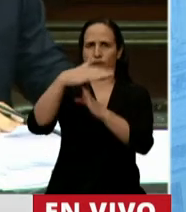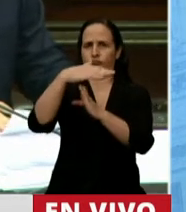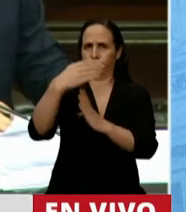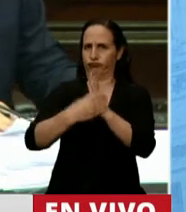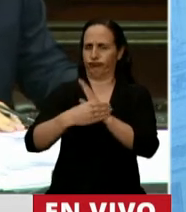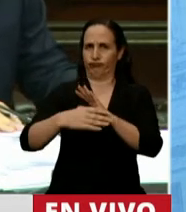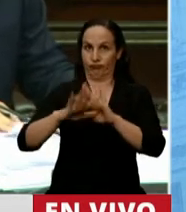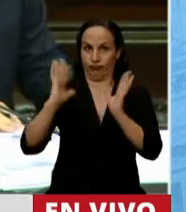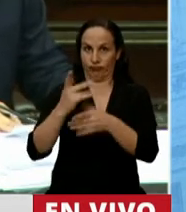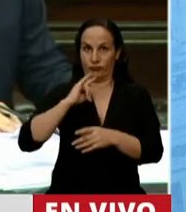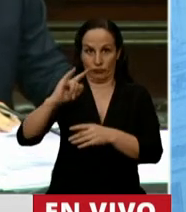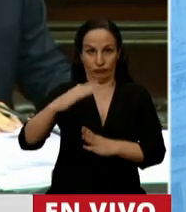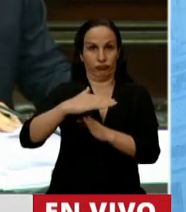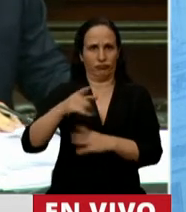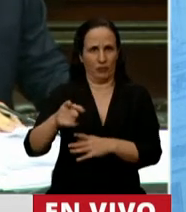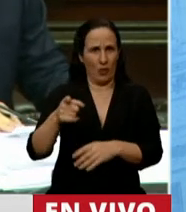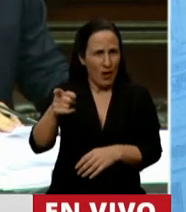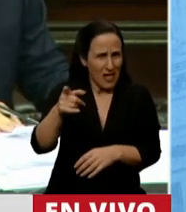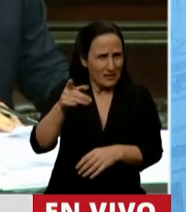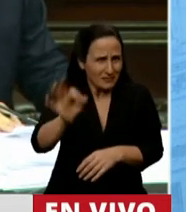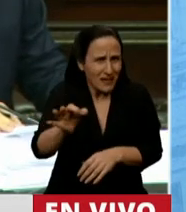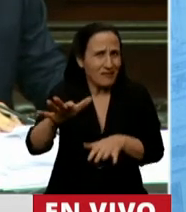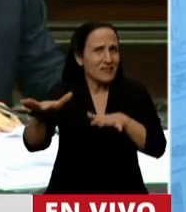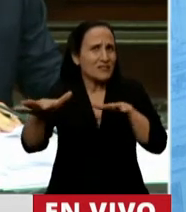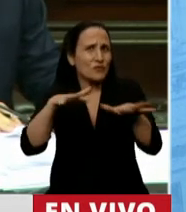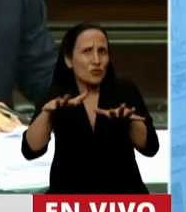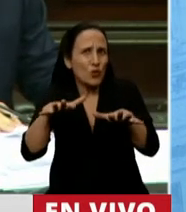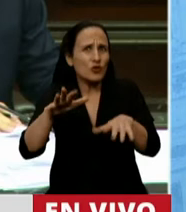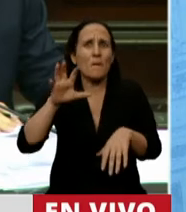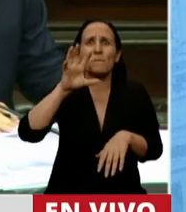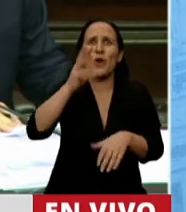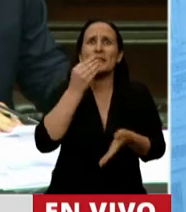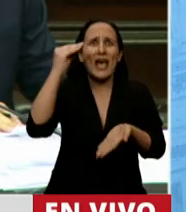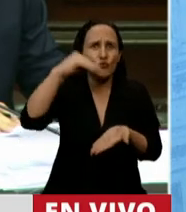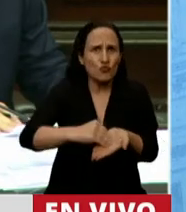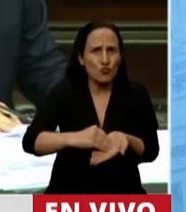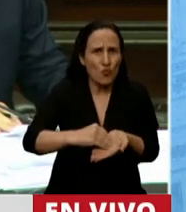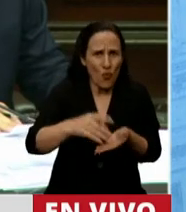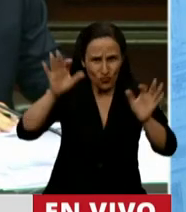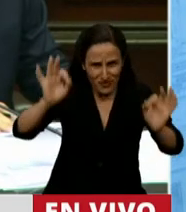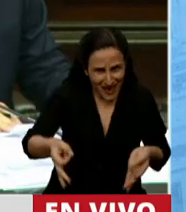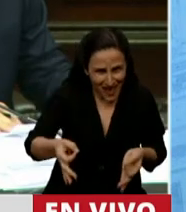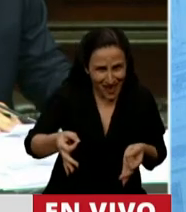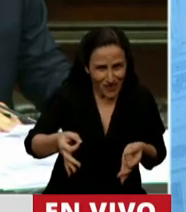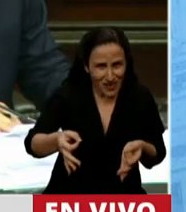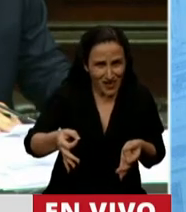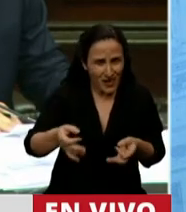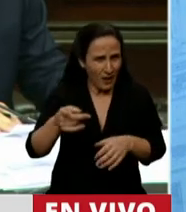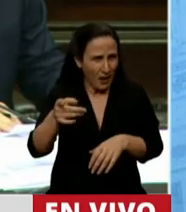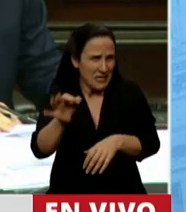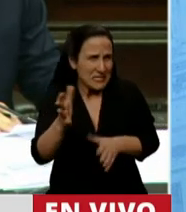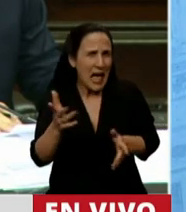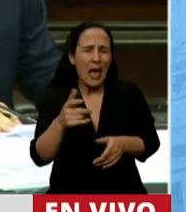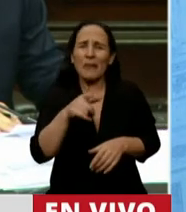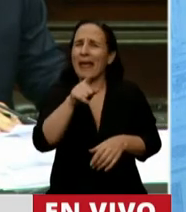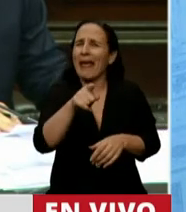Mi pregunta es, ¿usted conoce la situación que está pasando en la provincia del Chubut? ¿Usted sabe que no se pagan